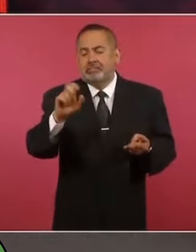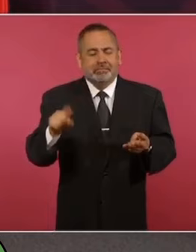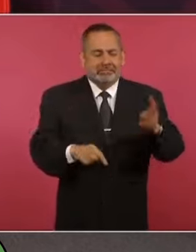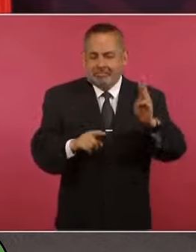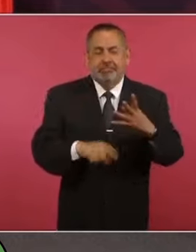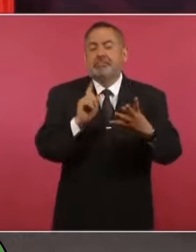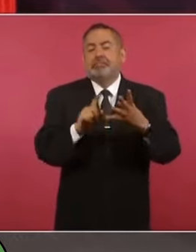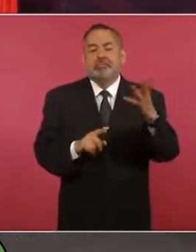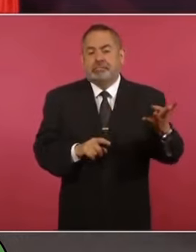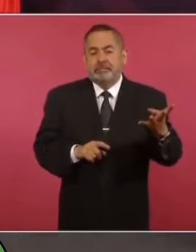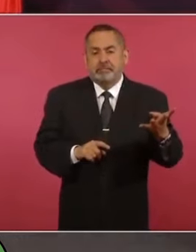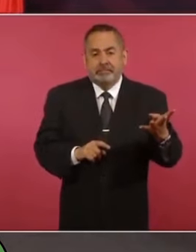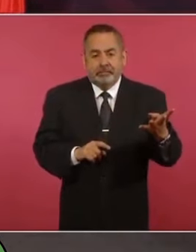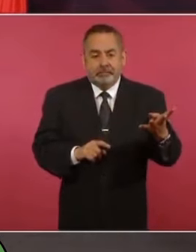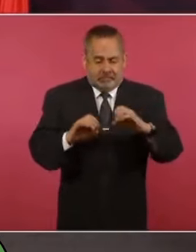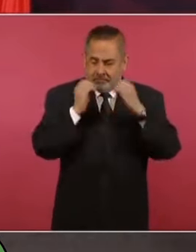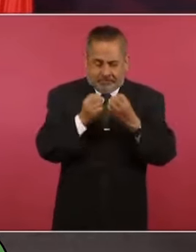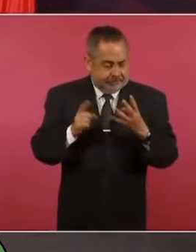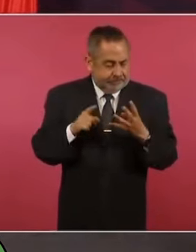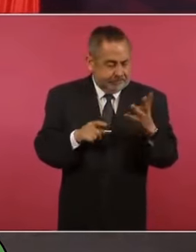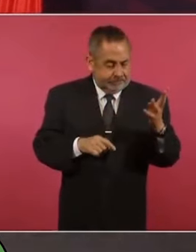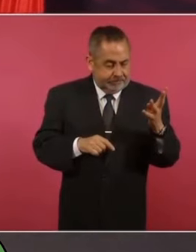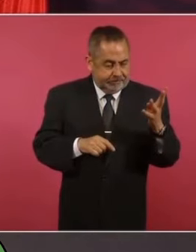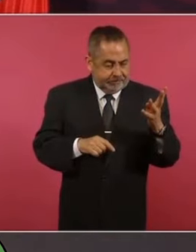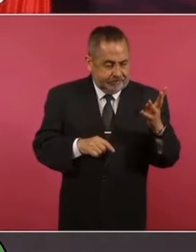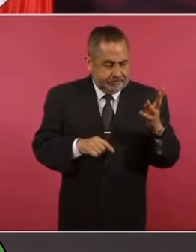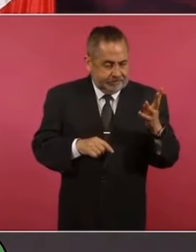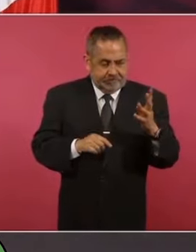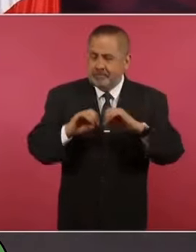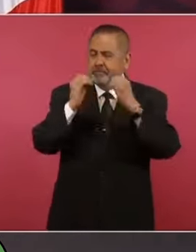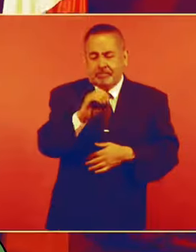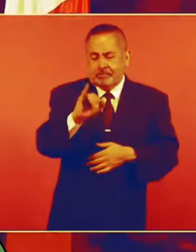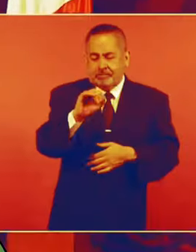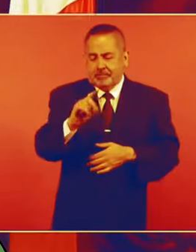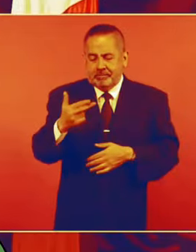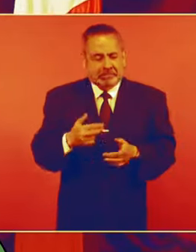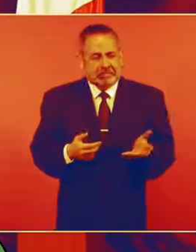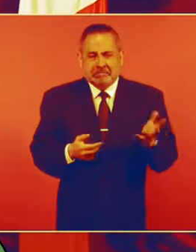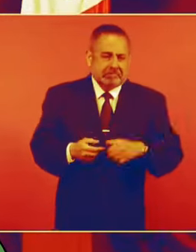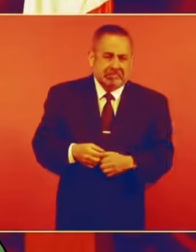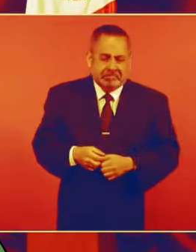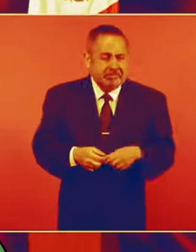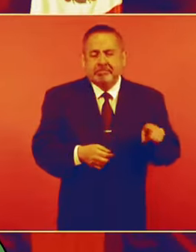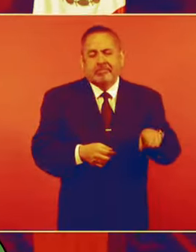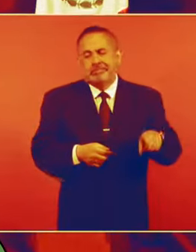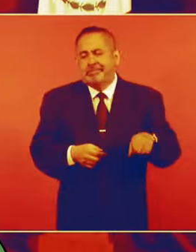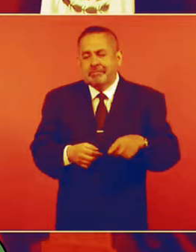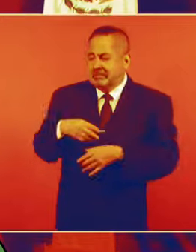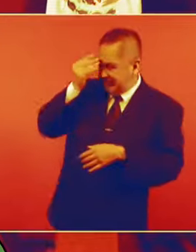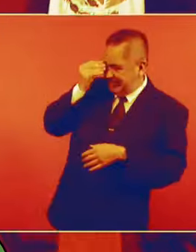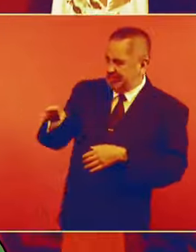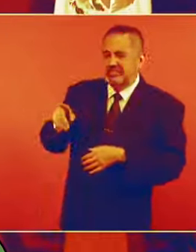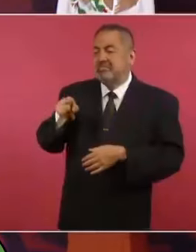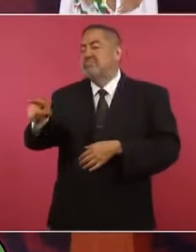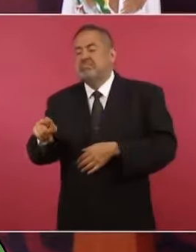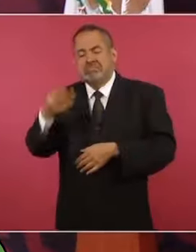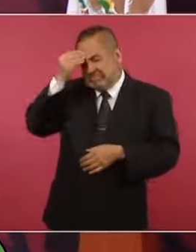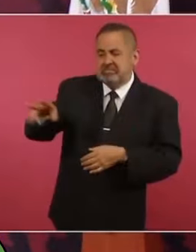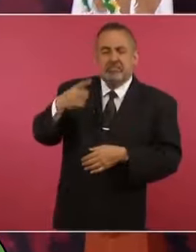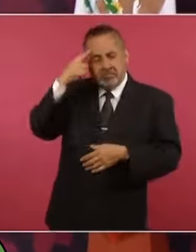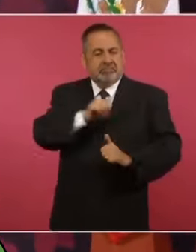y Casa, la Organización Interamericana de Derechos Humanos, con propósito de manchar al Ejército.